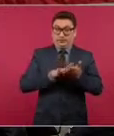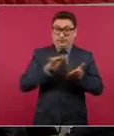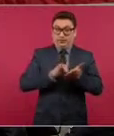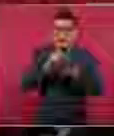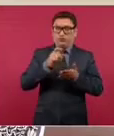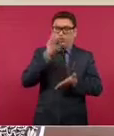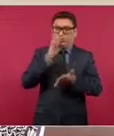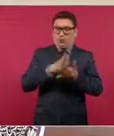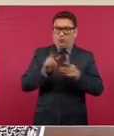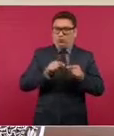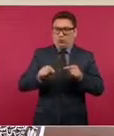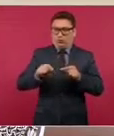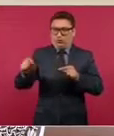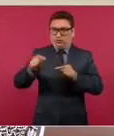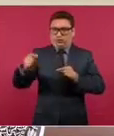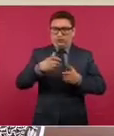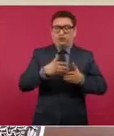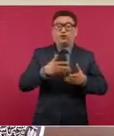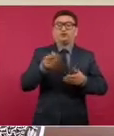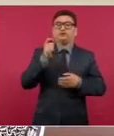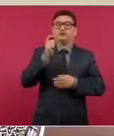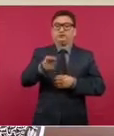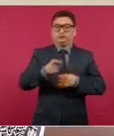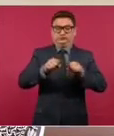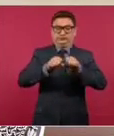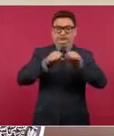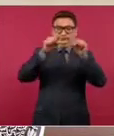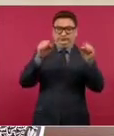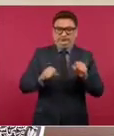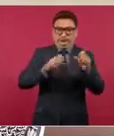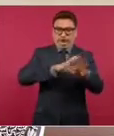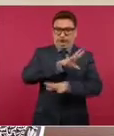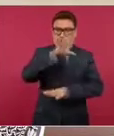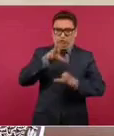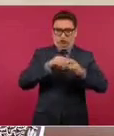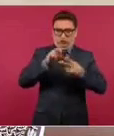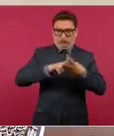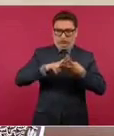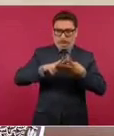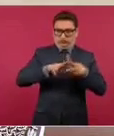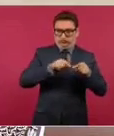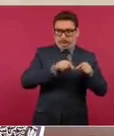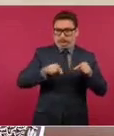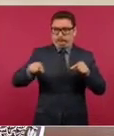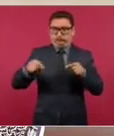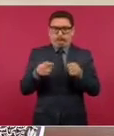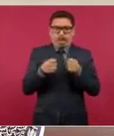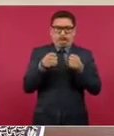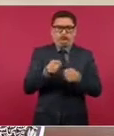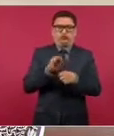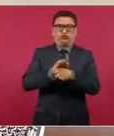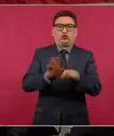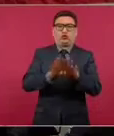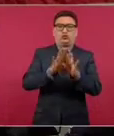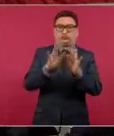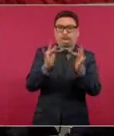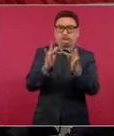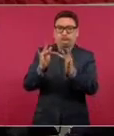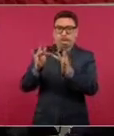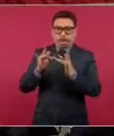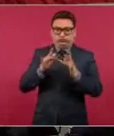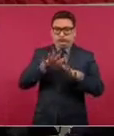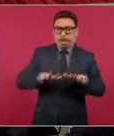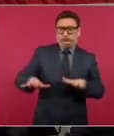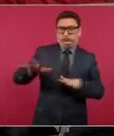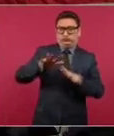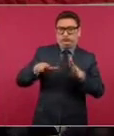y los trenes. Se trata de todo un sistema ferroviario que se fortalecerá con la conectividad en